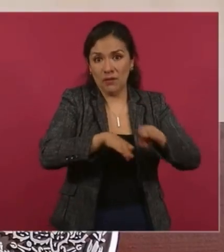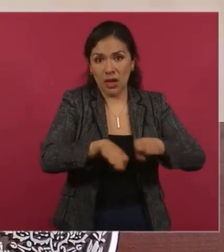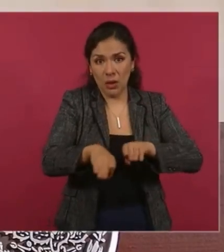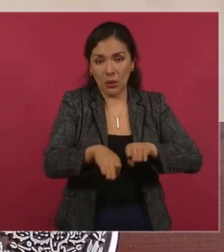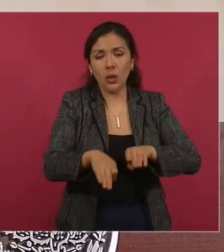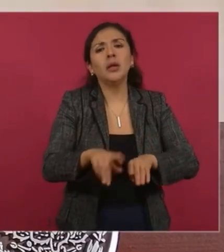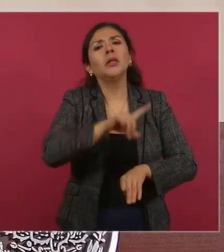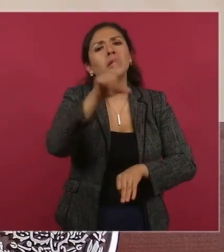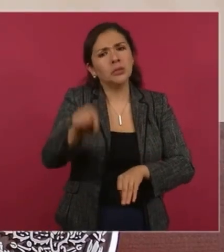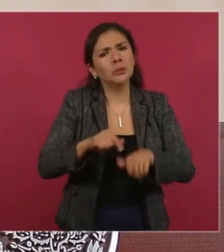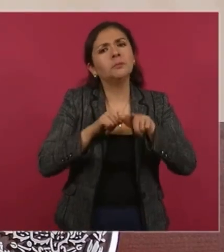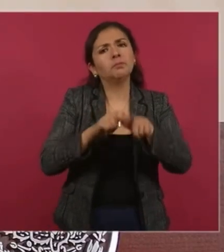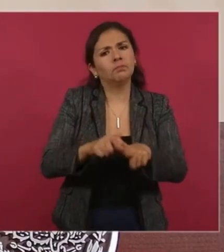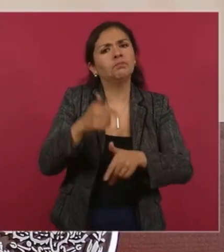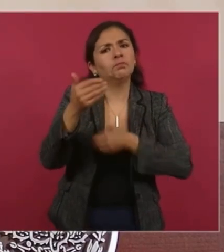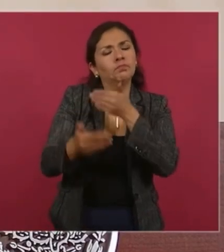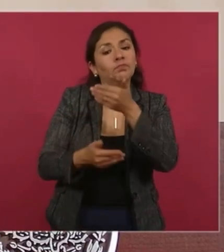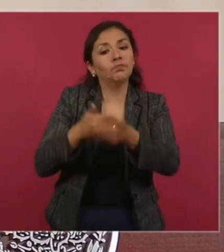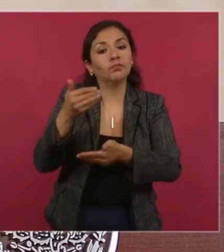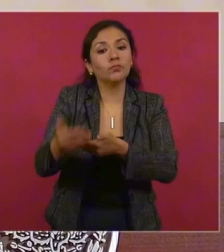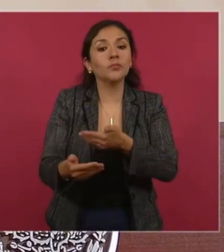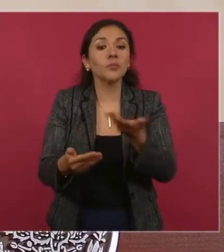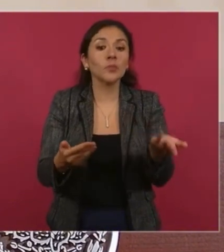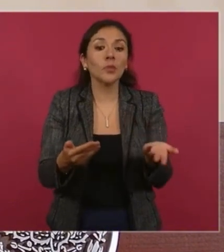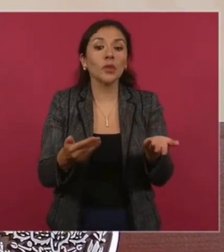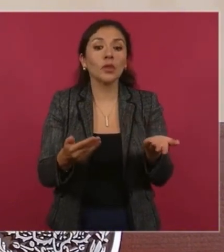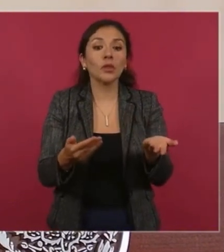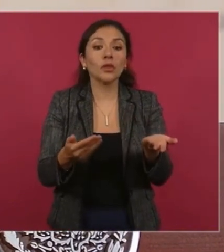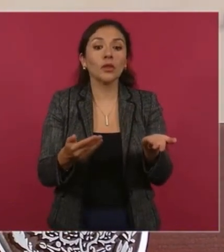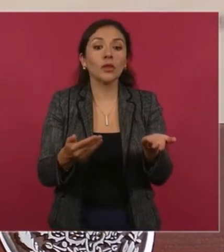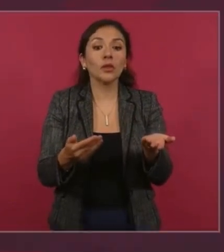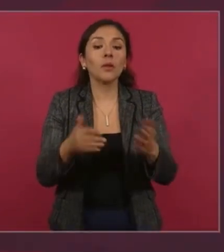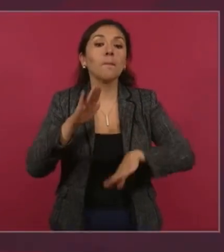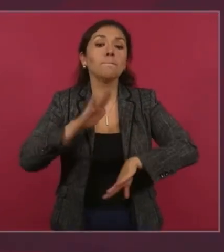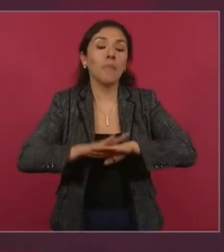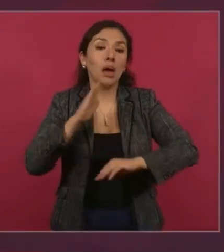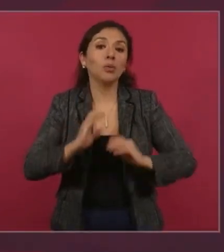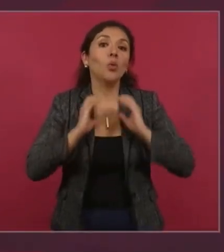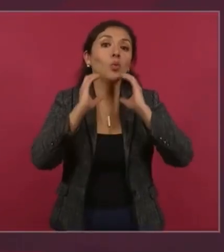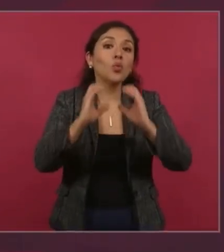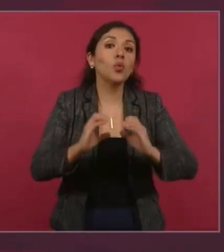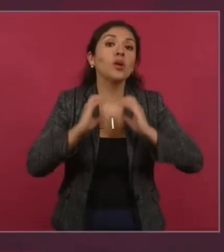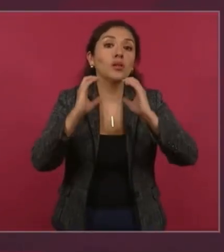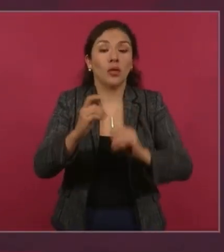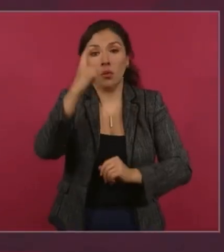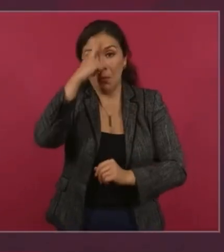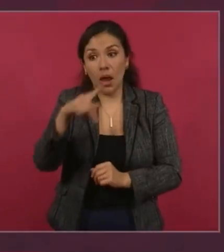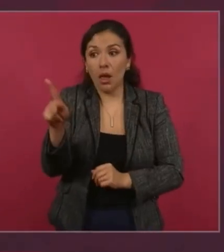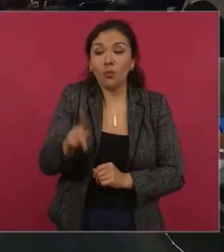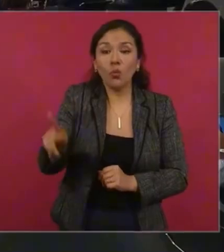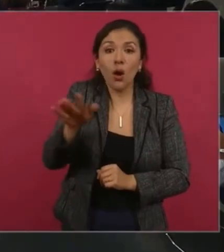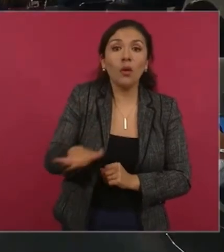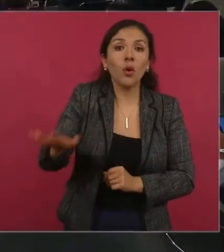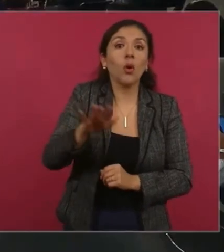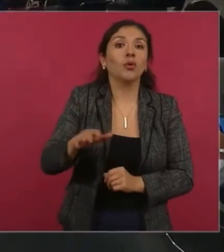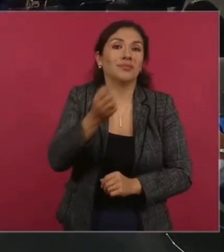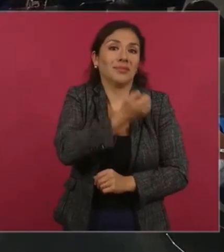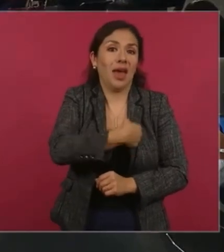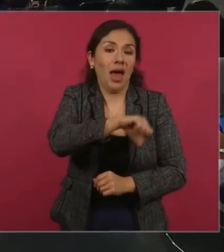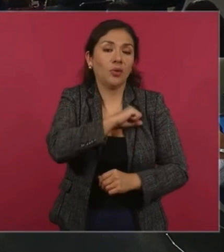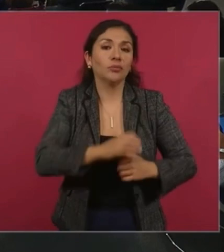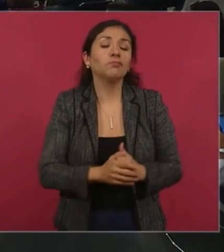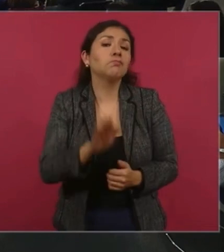continuar cuidando la salud del pueblo. Es un tema